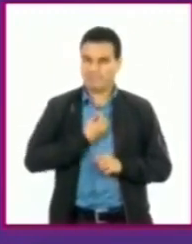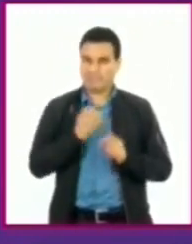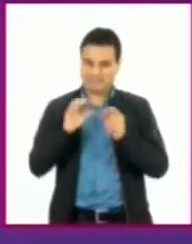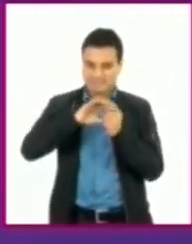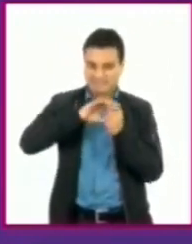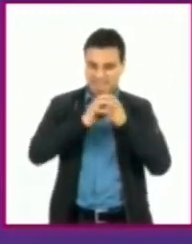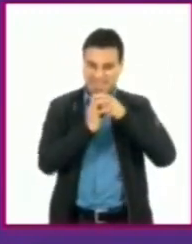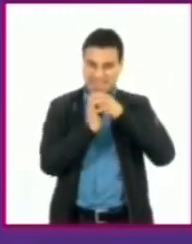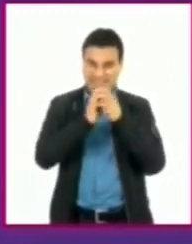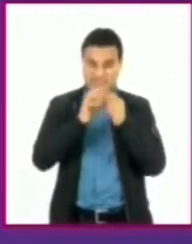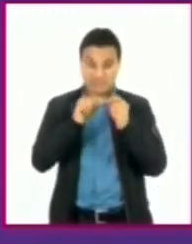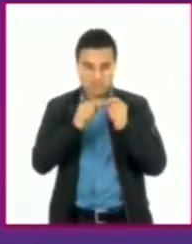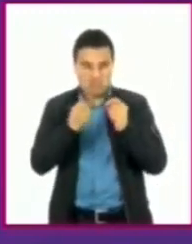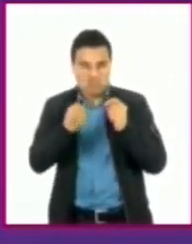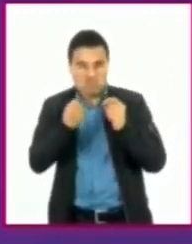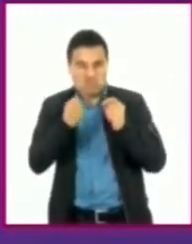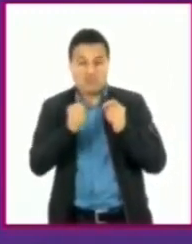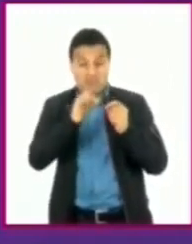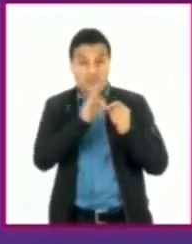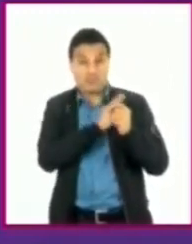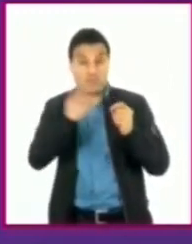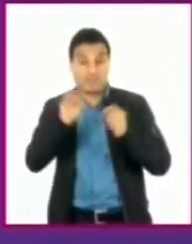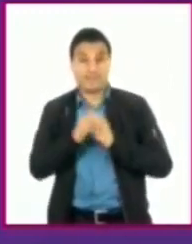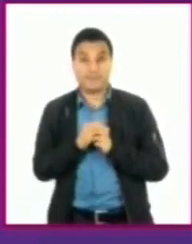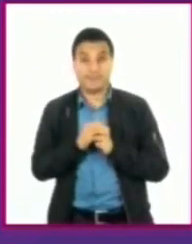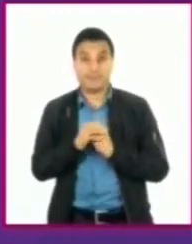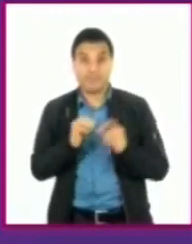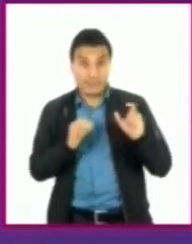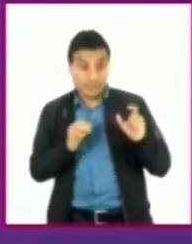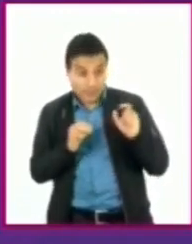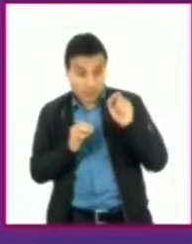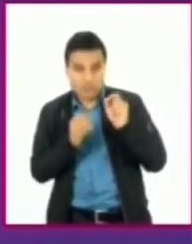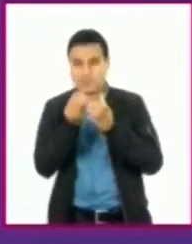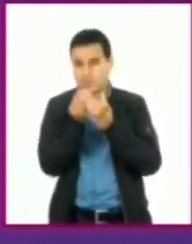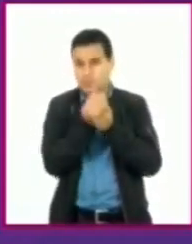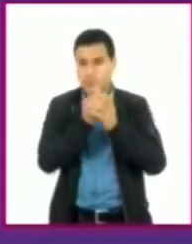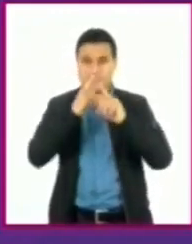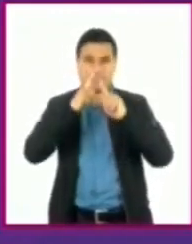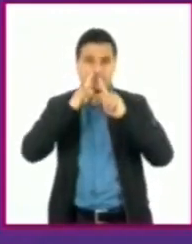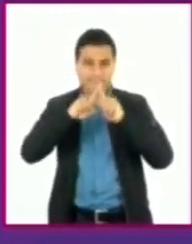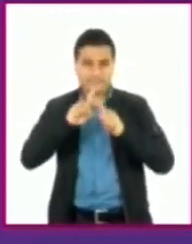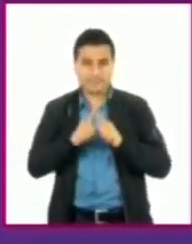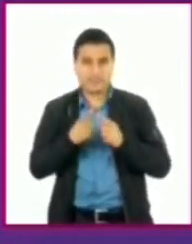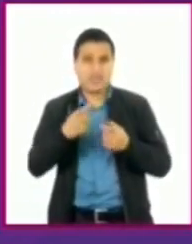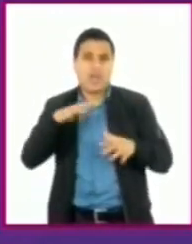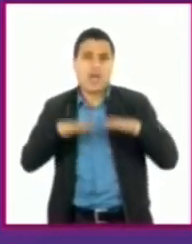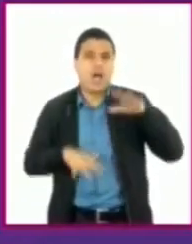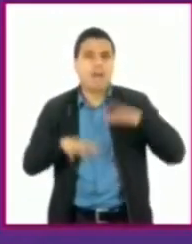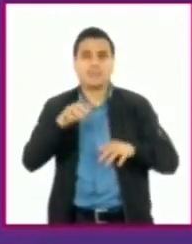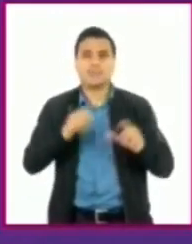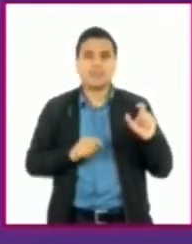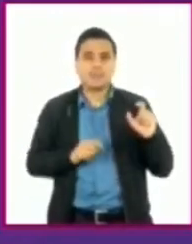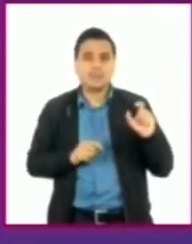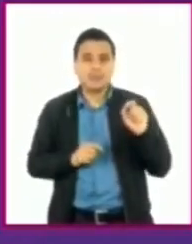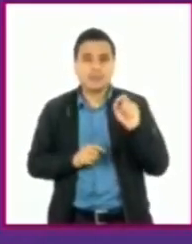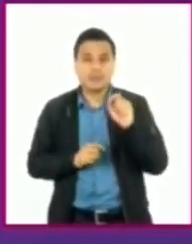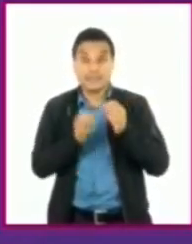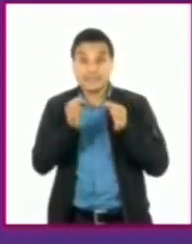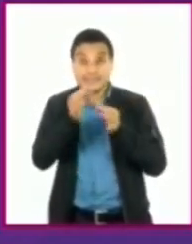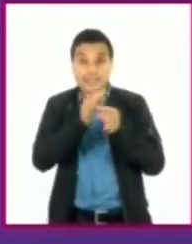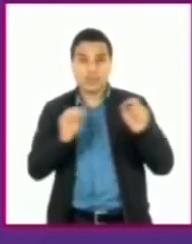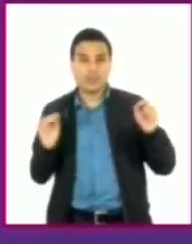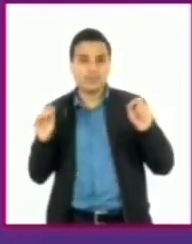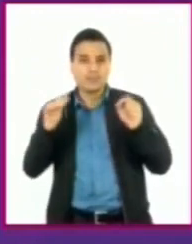Existen virus muy variables, lo que les permite que no sean reconocidos como un ataque a nuestro organismo por la respuesta